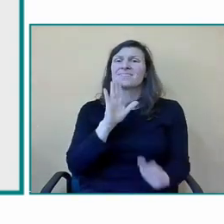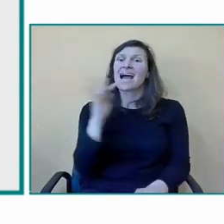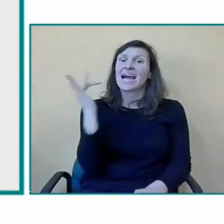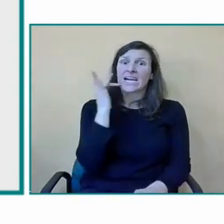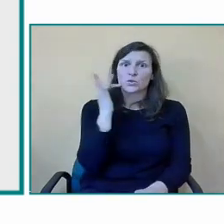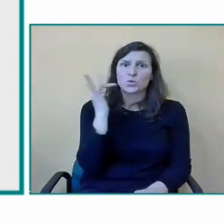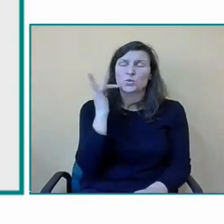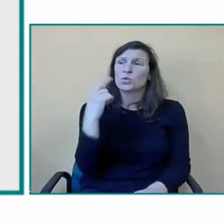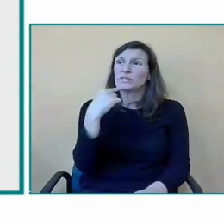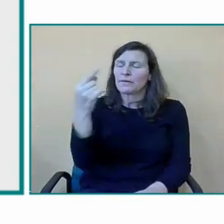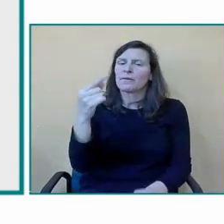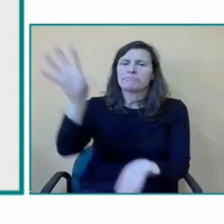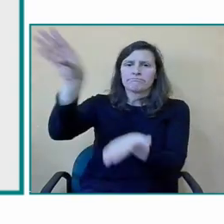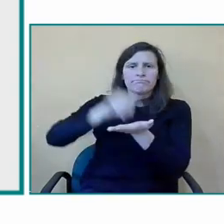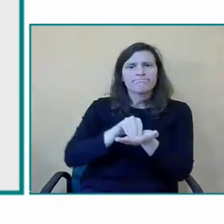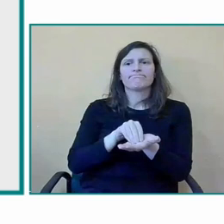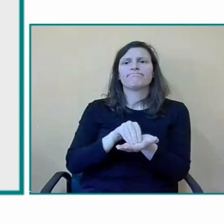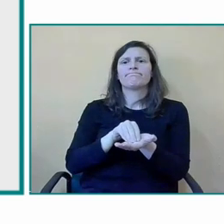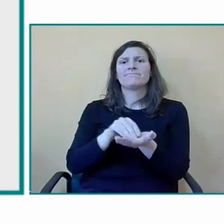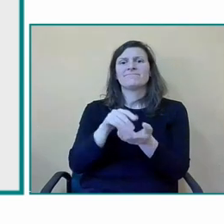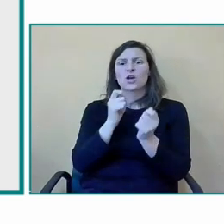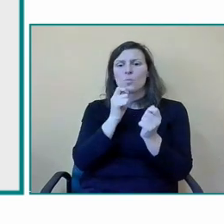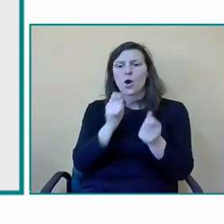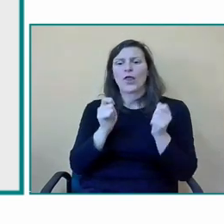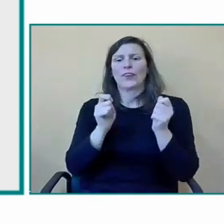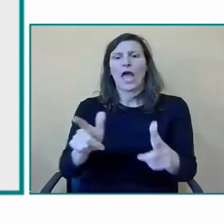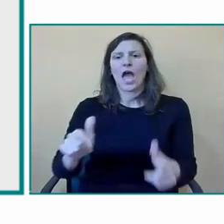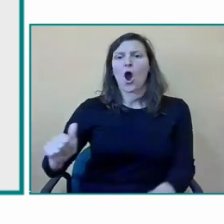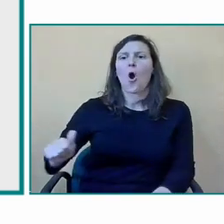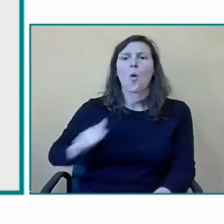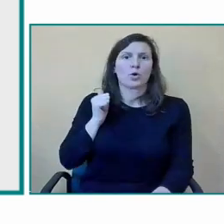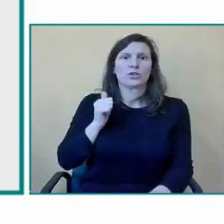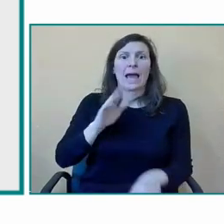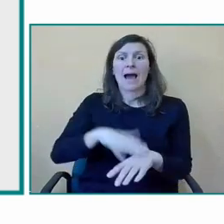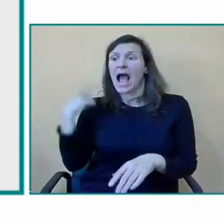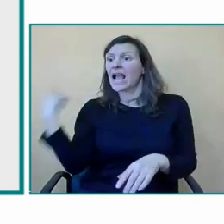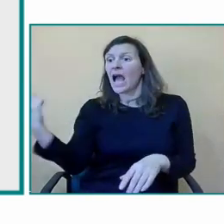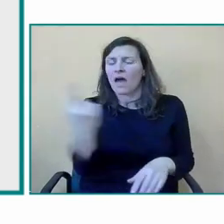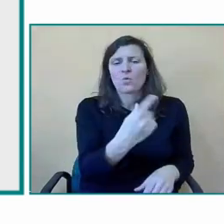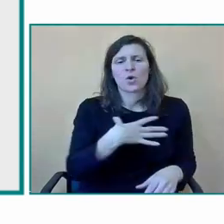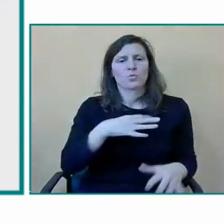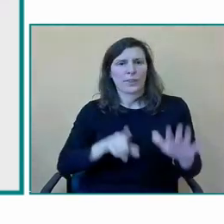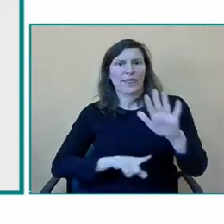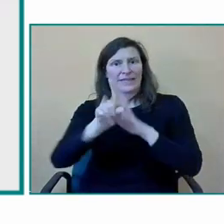de dar la oportunidad de que cada persona se haga